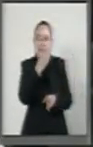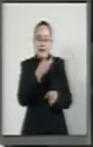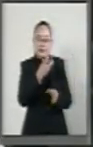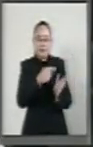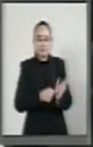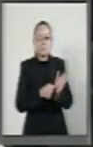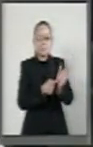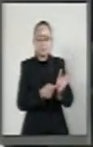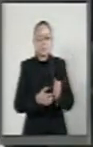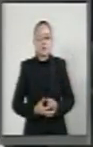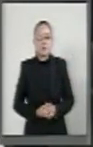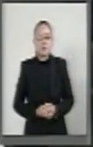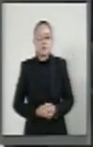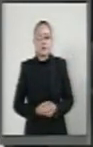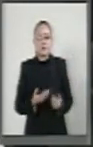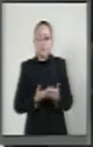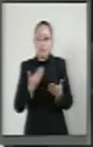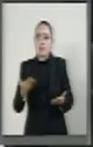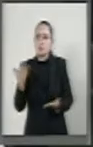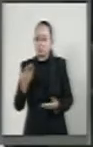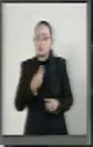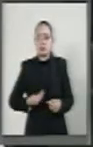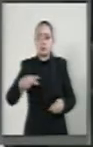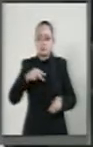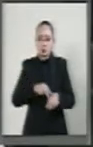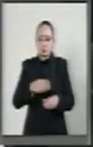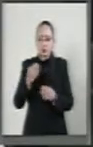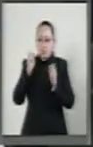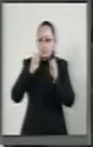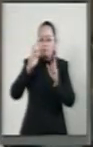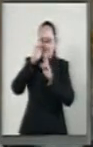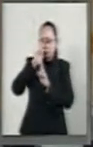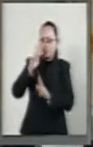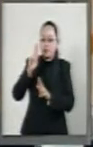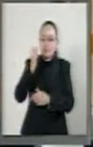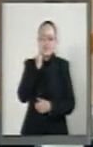presente minuta. Tiene usted el uso de la palabra, distinguido senador.